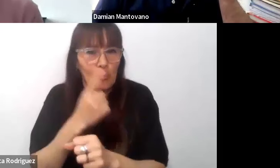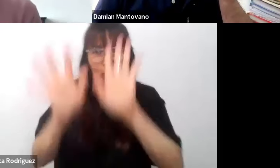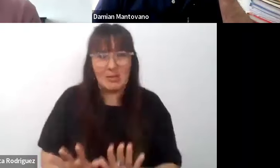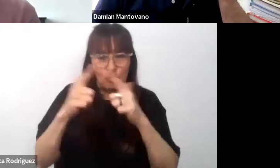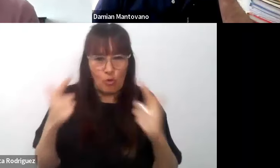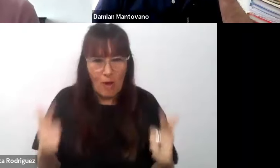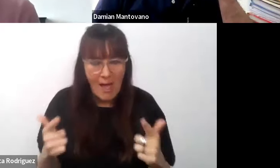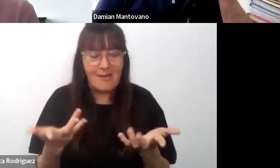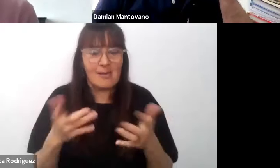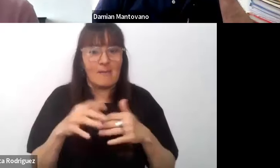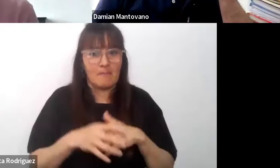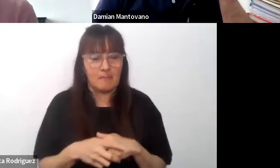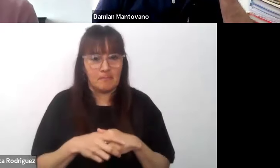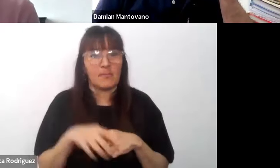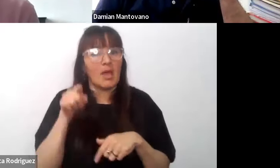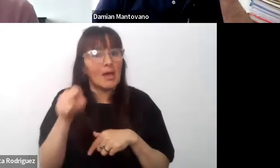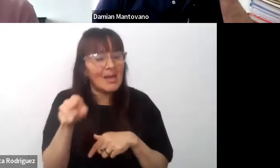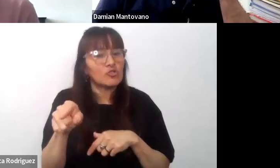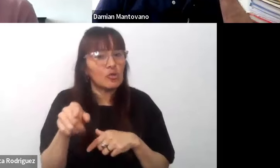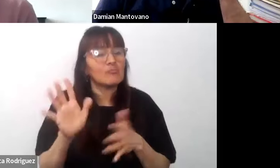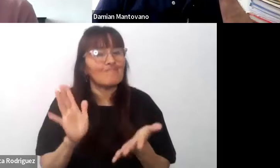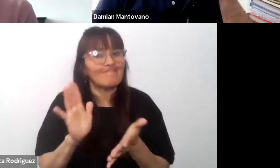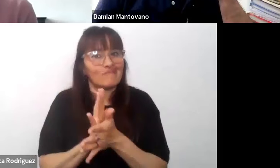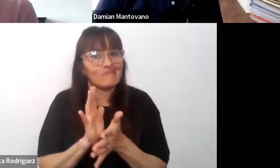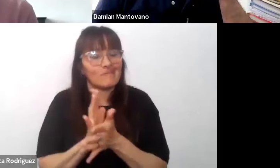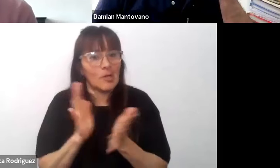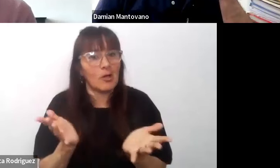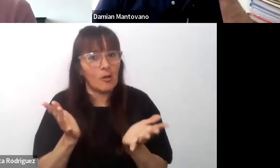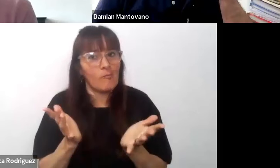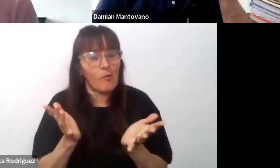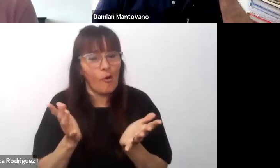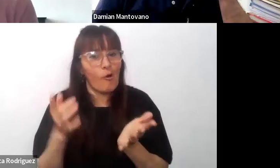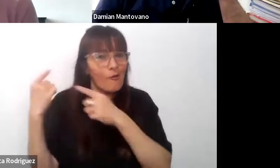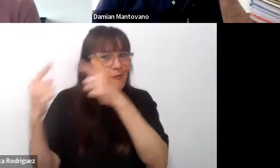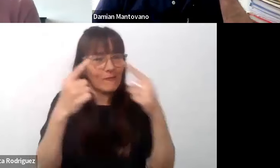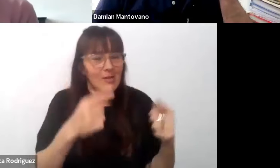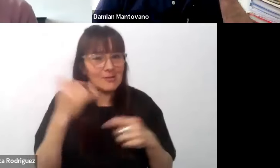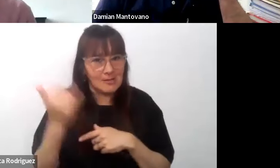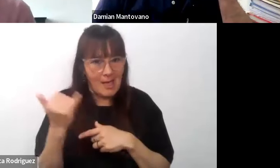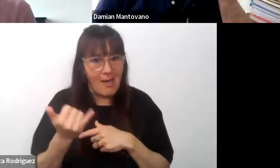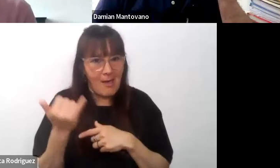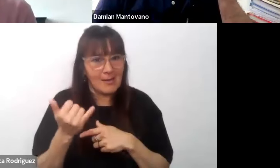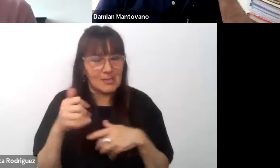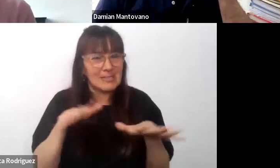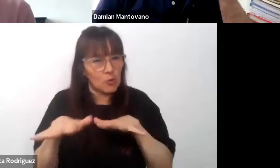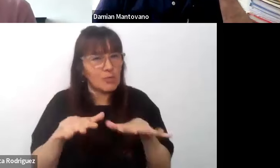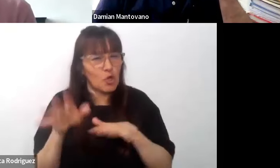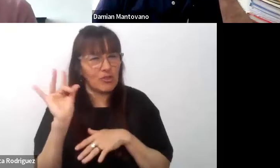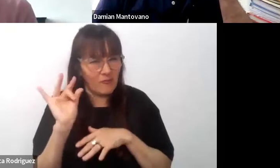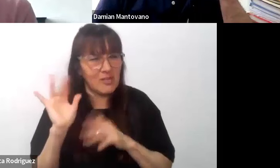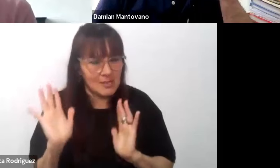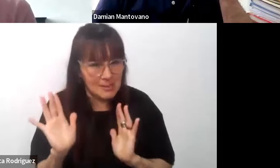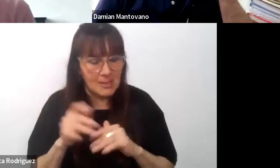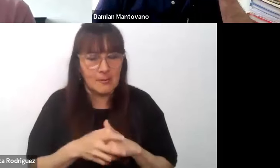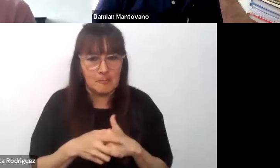eso es lo que ocurre por eso las diferencias son importantes y es una situación muy difícil y es un